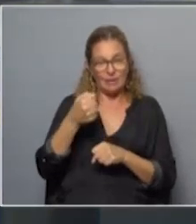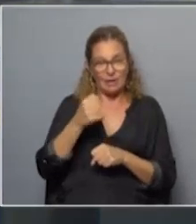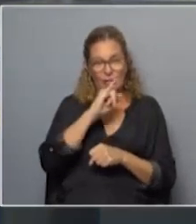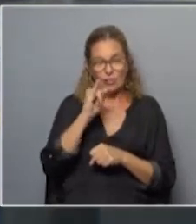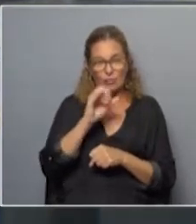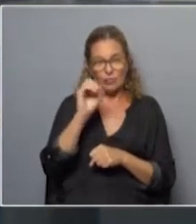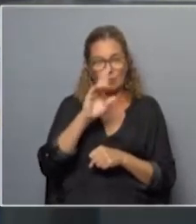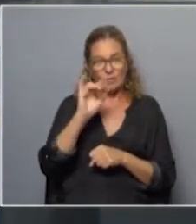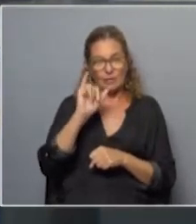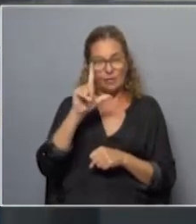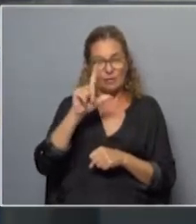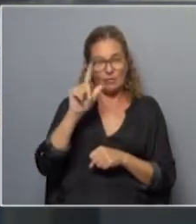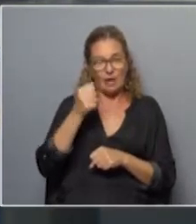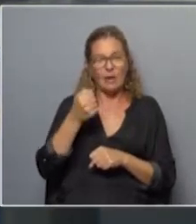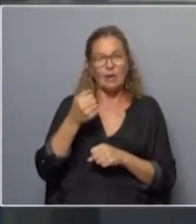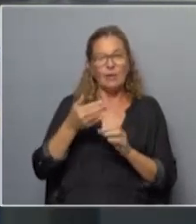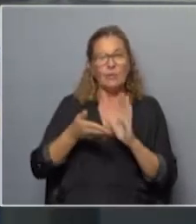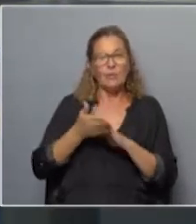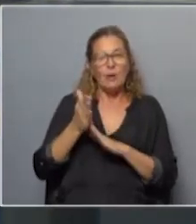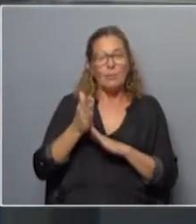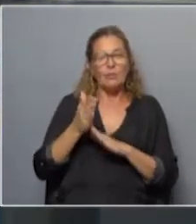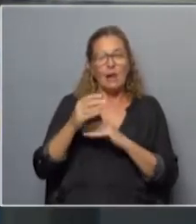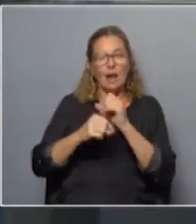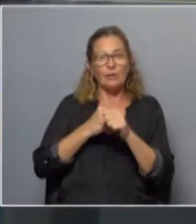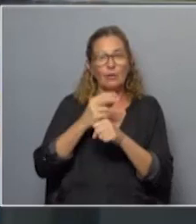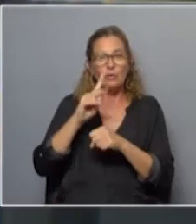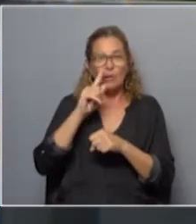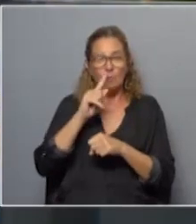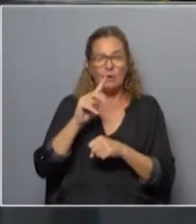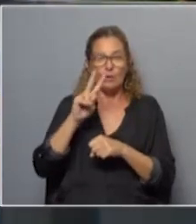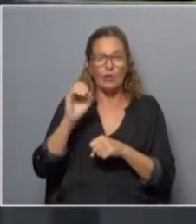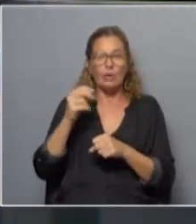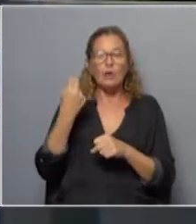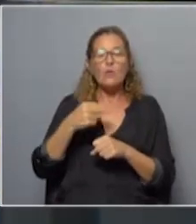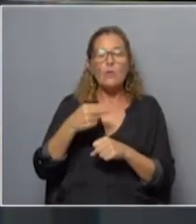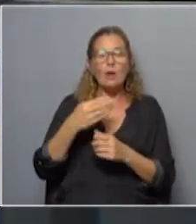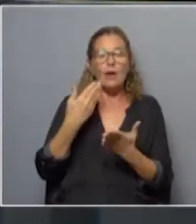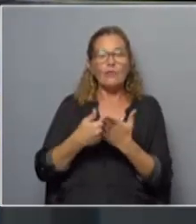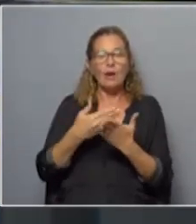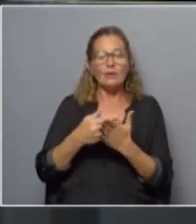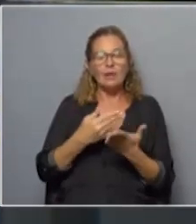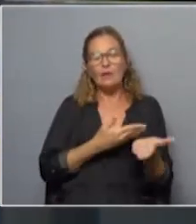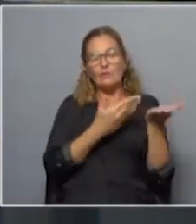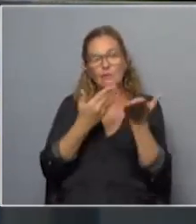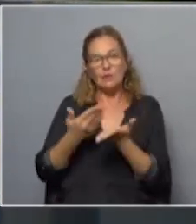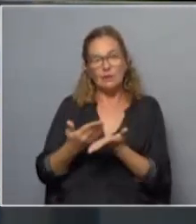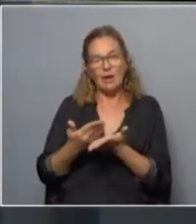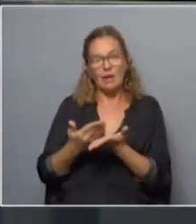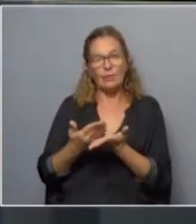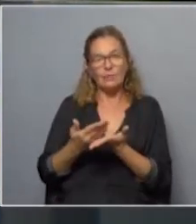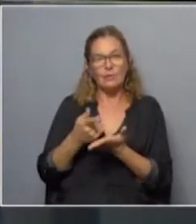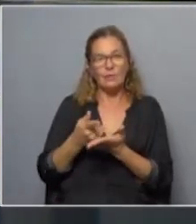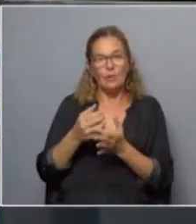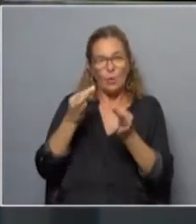acá proponen el canal irnos a 2002 cuando Mauricio Rosenkopf conducía que nunca falte y tuviera como invitados de aquella noche al actor Taco Larreta